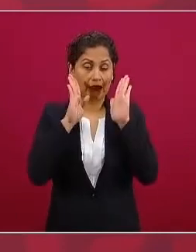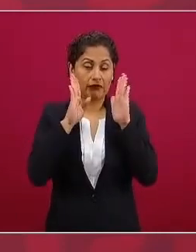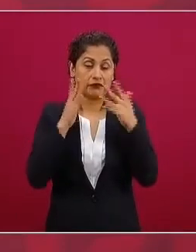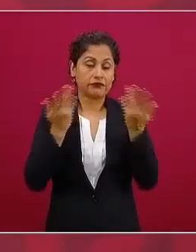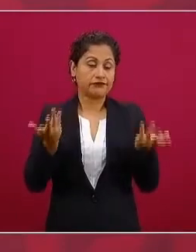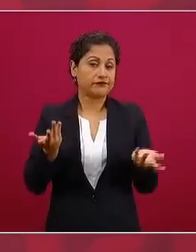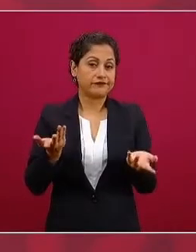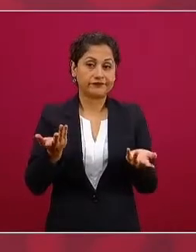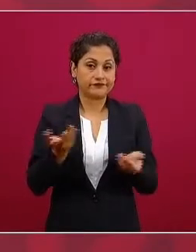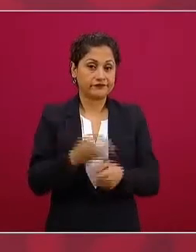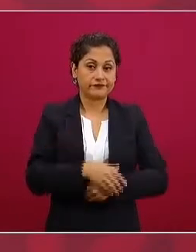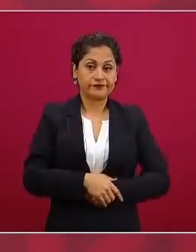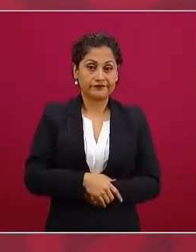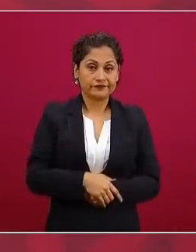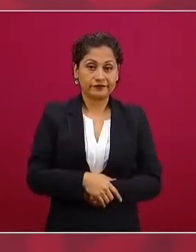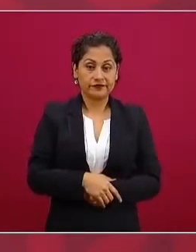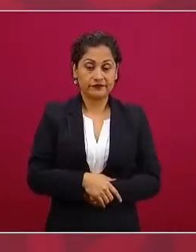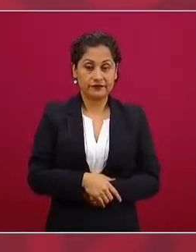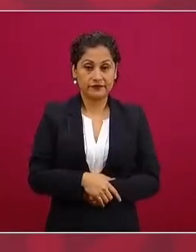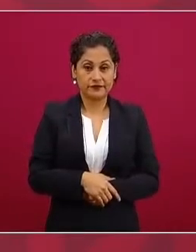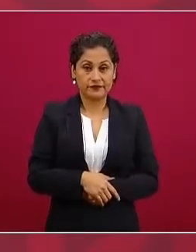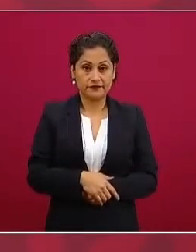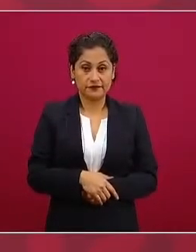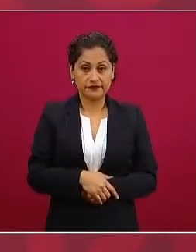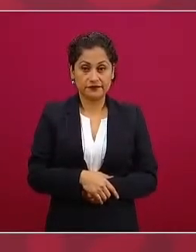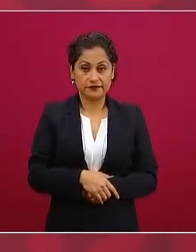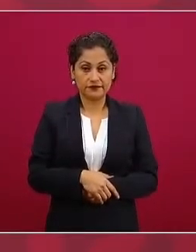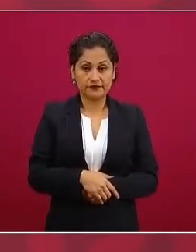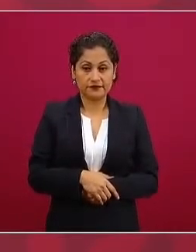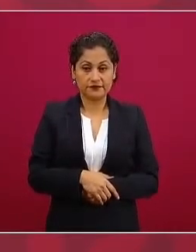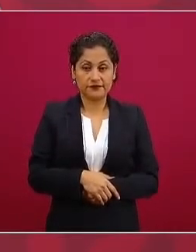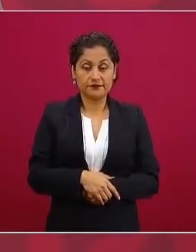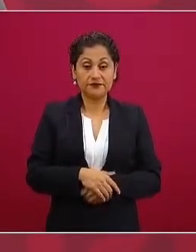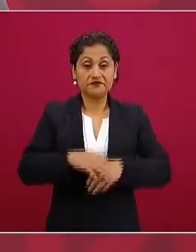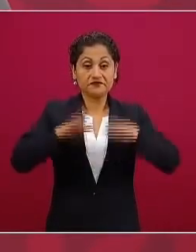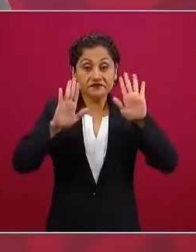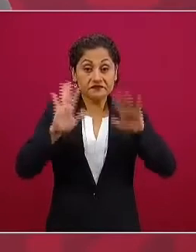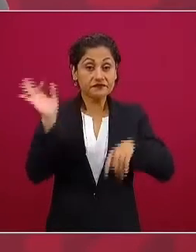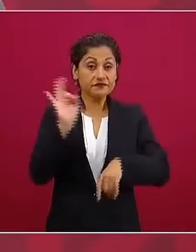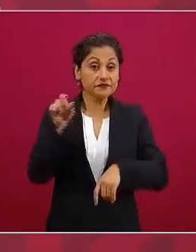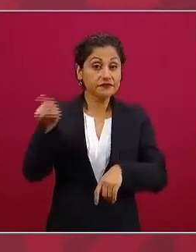a lo mejor desde que estaba en proceso pensaba así